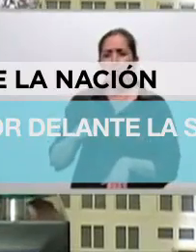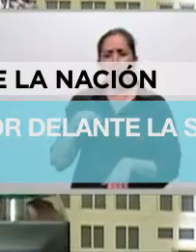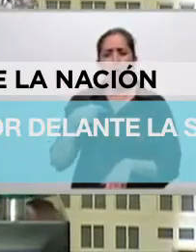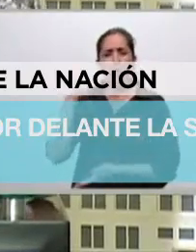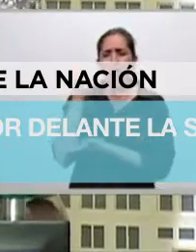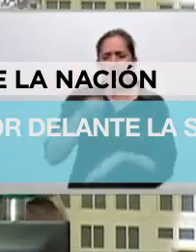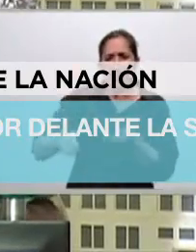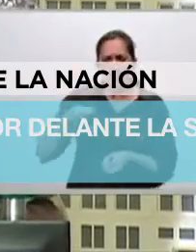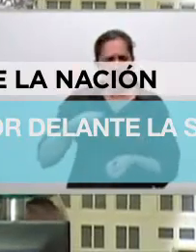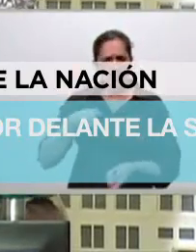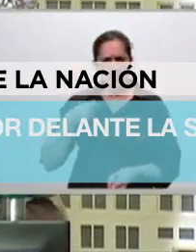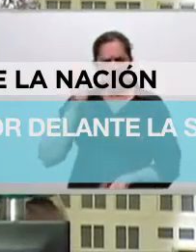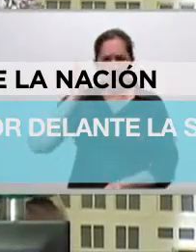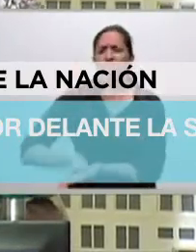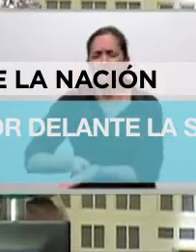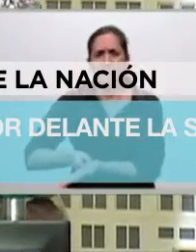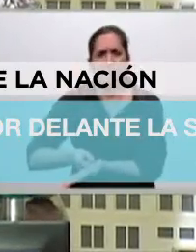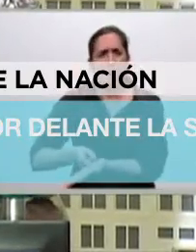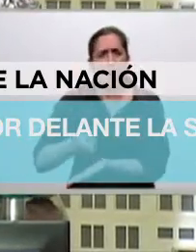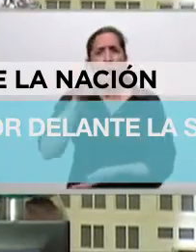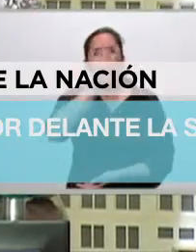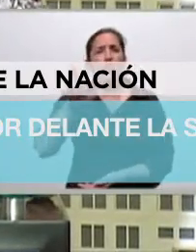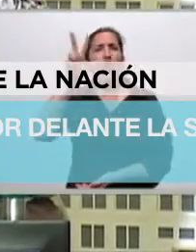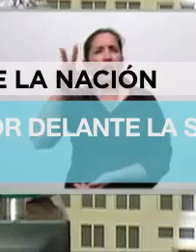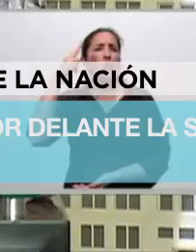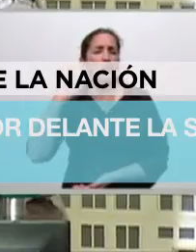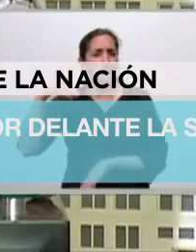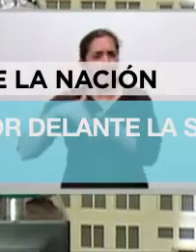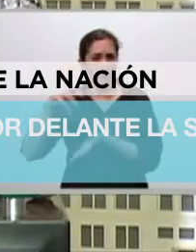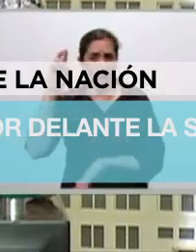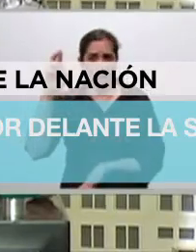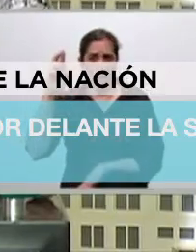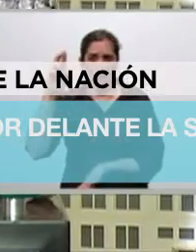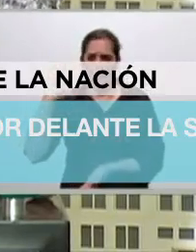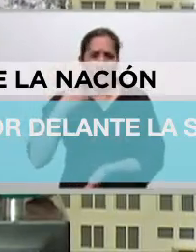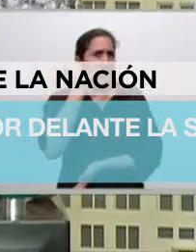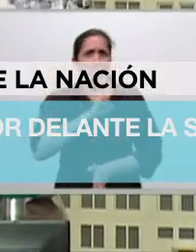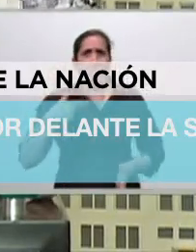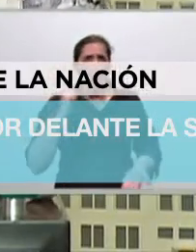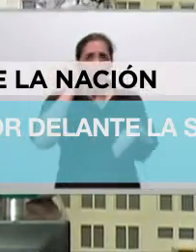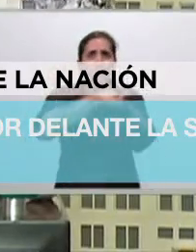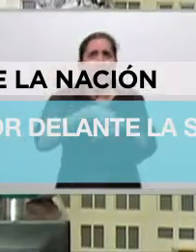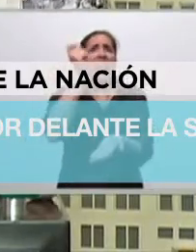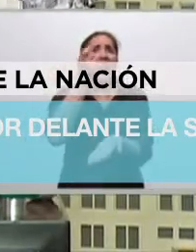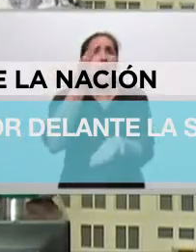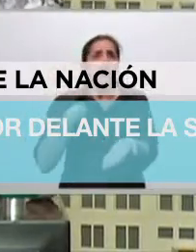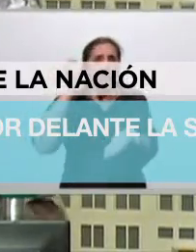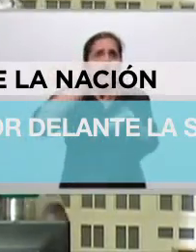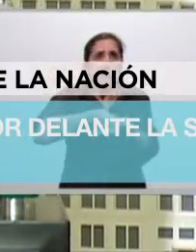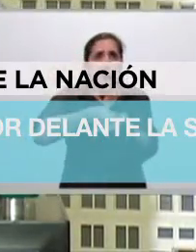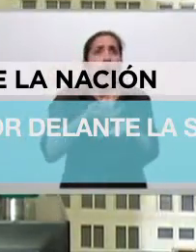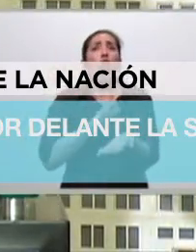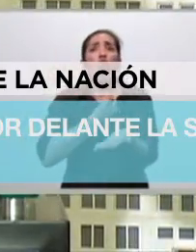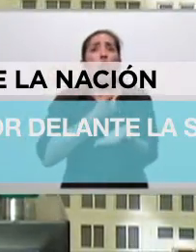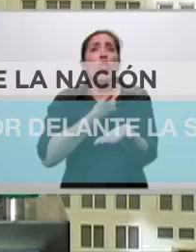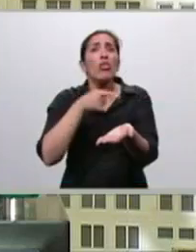jurídico, porque hoy esos 539 millones de pesos que ya no pertenecen a la Argentina, que son de los tenedores, están en un verdadero limbo